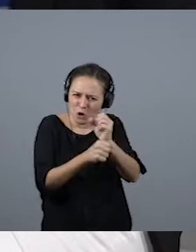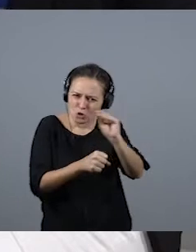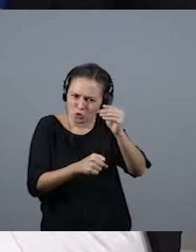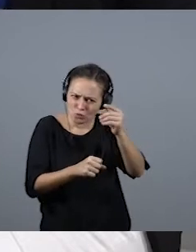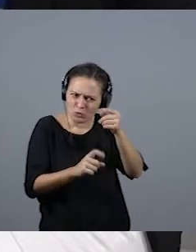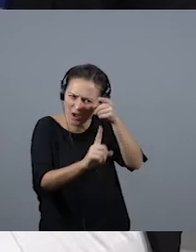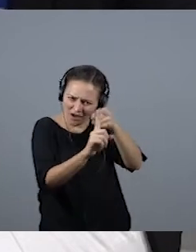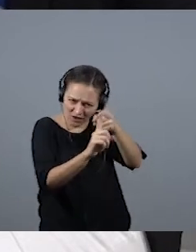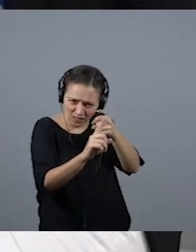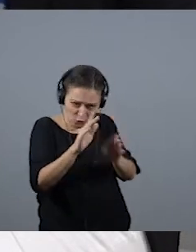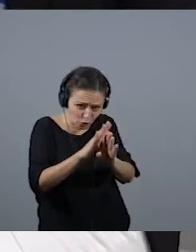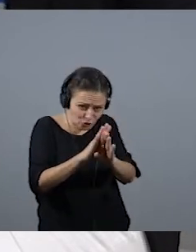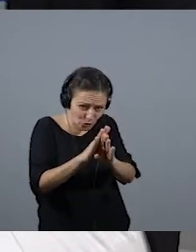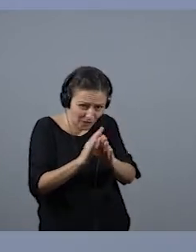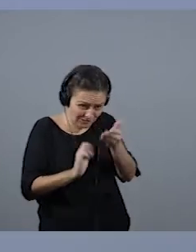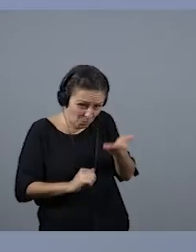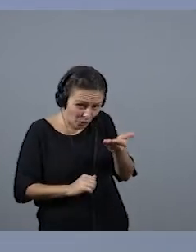femeninos? A ver,